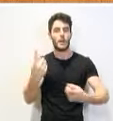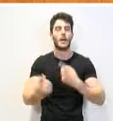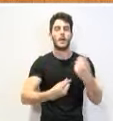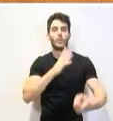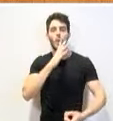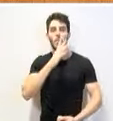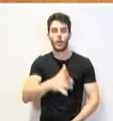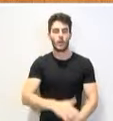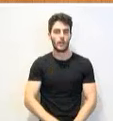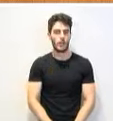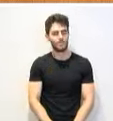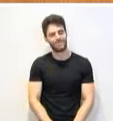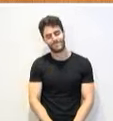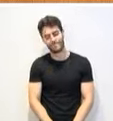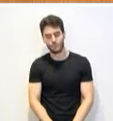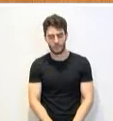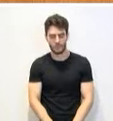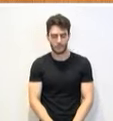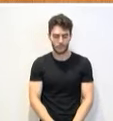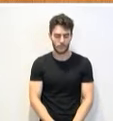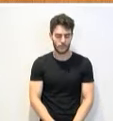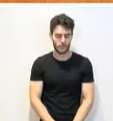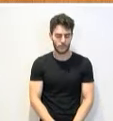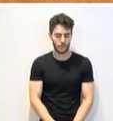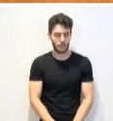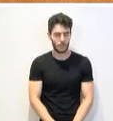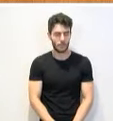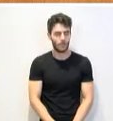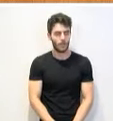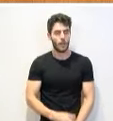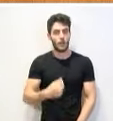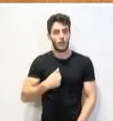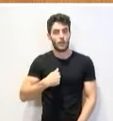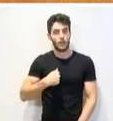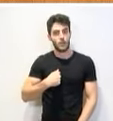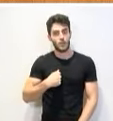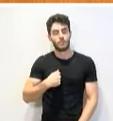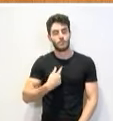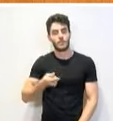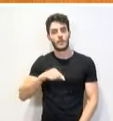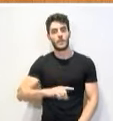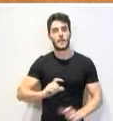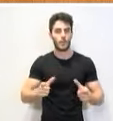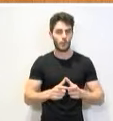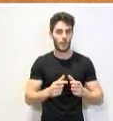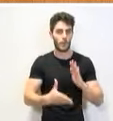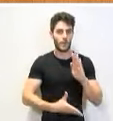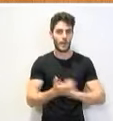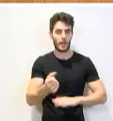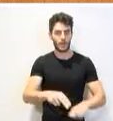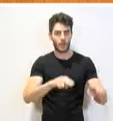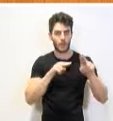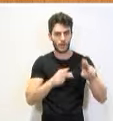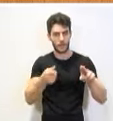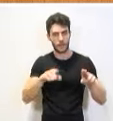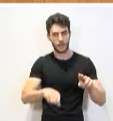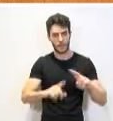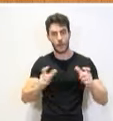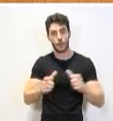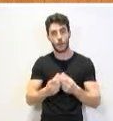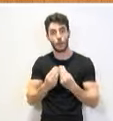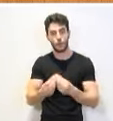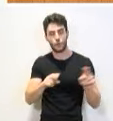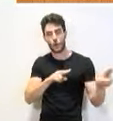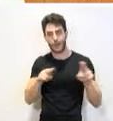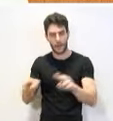miren, esto yo también me he reunido con la Federación de Caza, también me he reunido con cazadores y